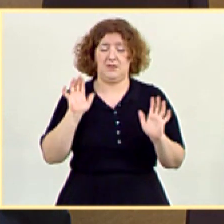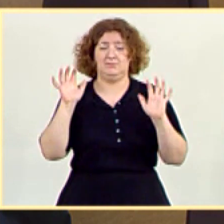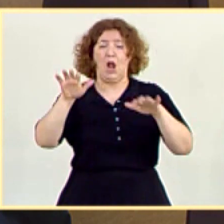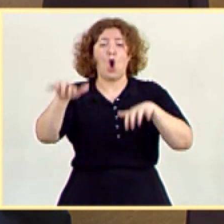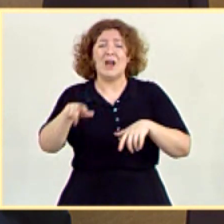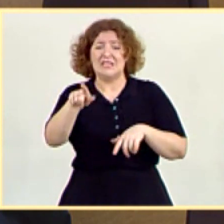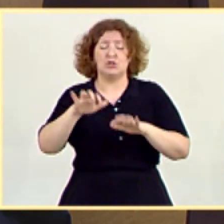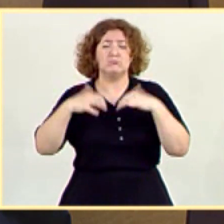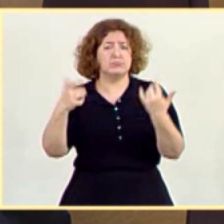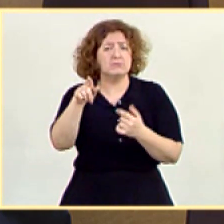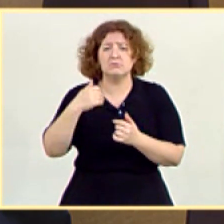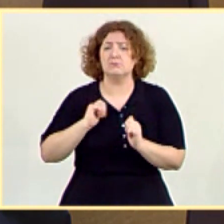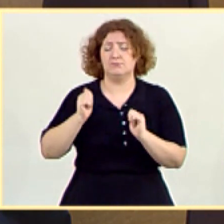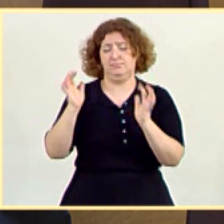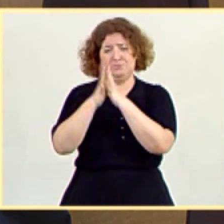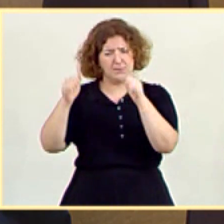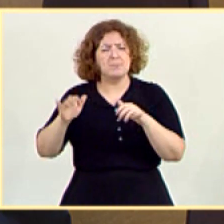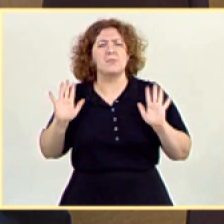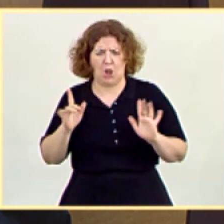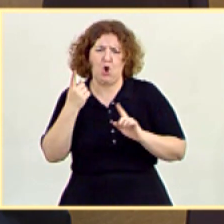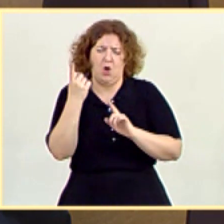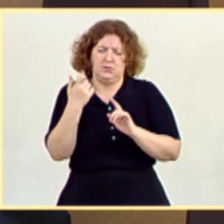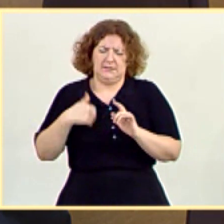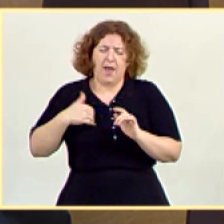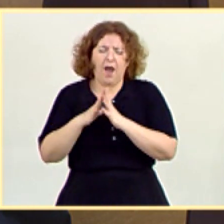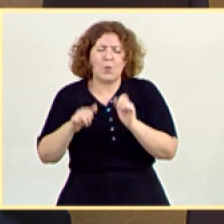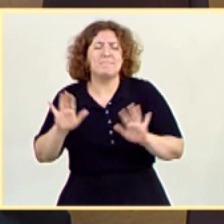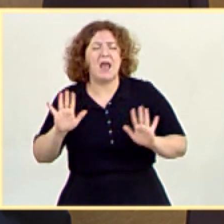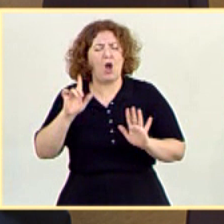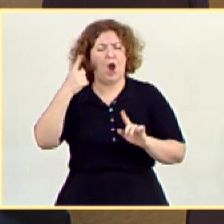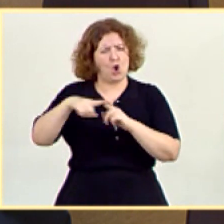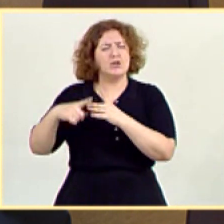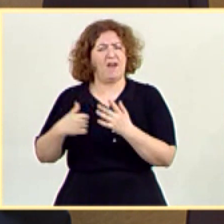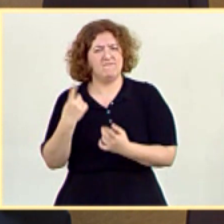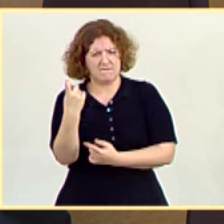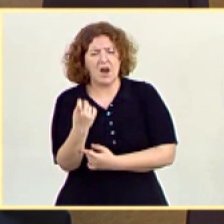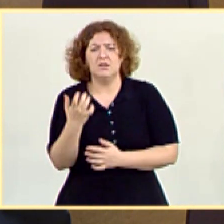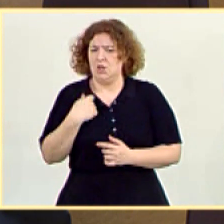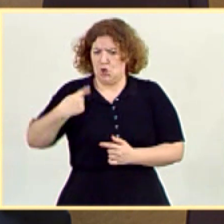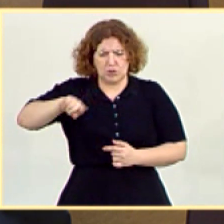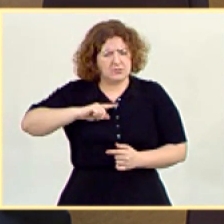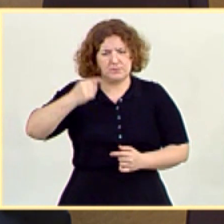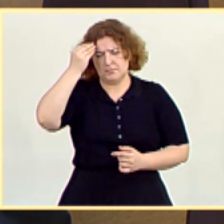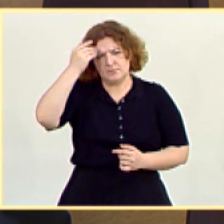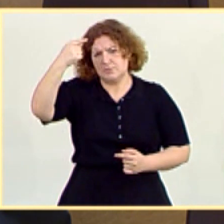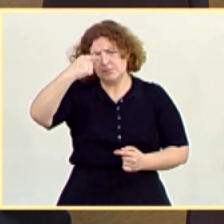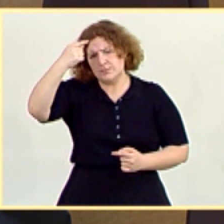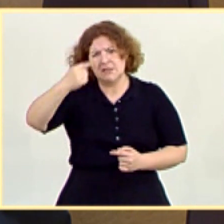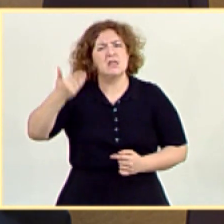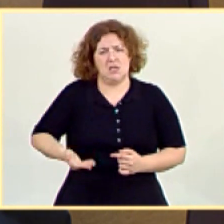pero, aunque hemos llegado a un acuerdo, han quedado algunos temas encima de la mesa que para nosotros son absolutamente importantes.